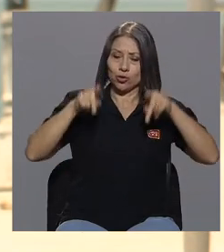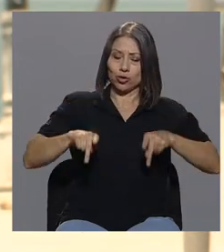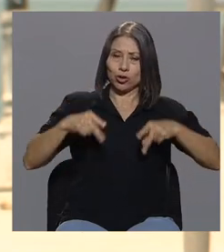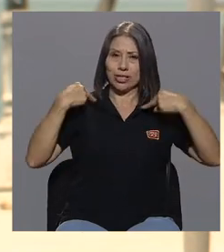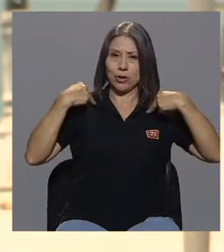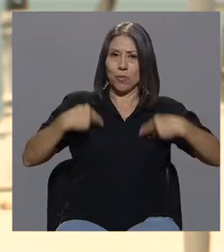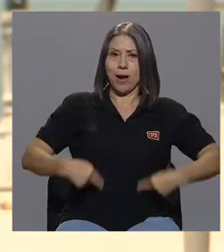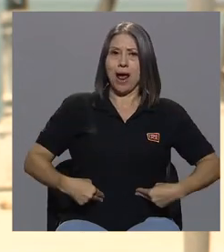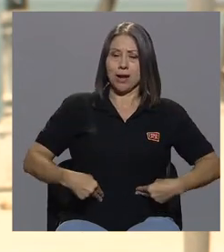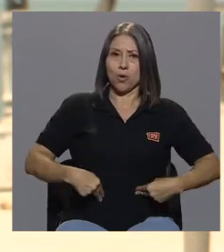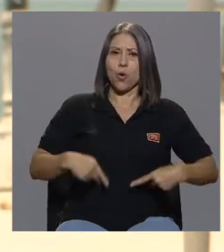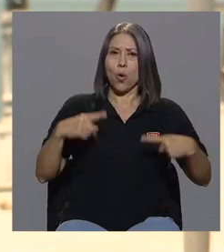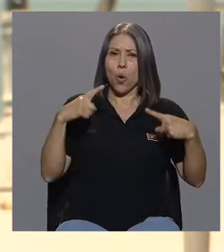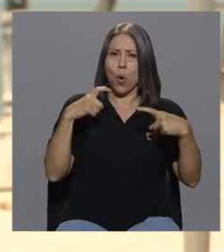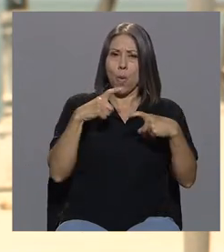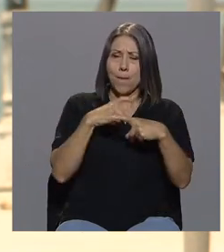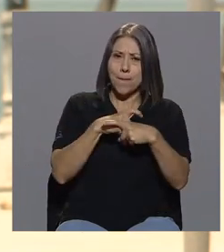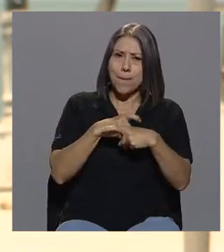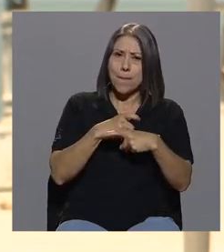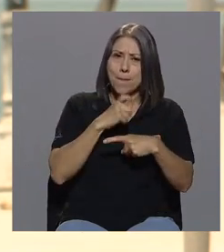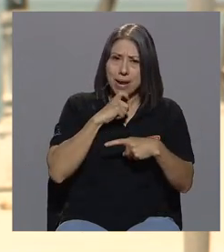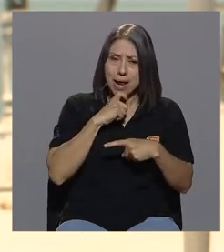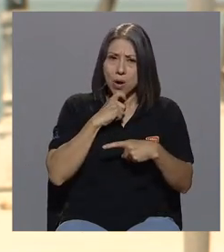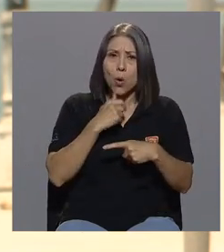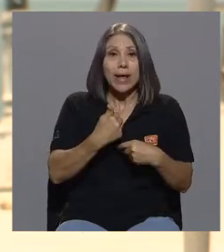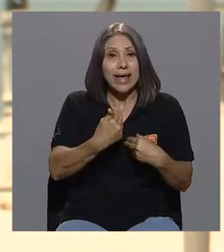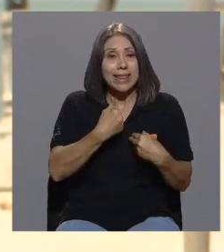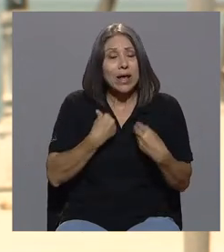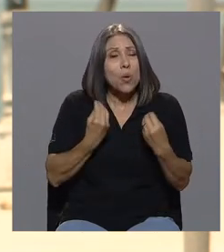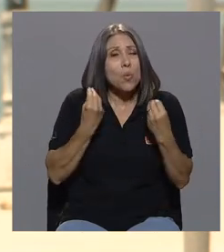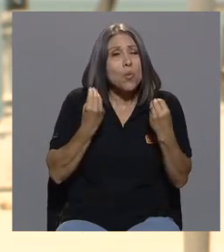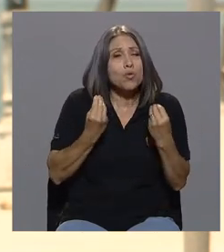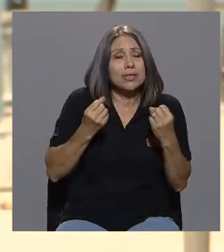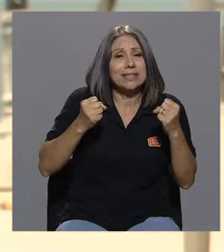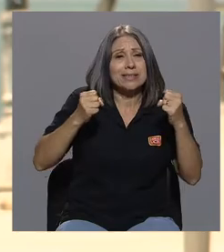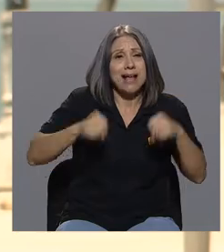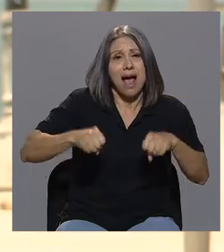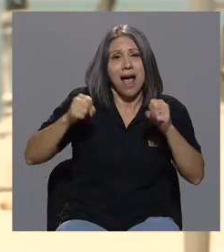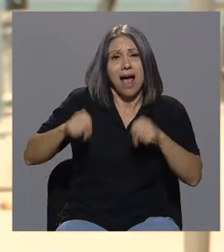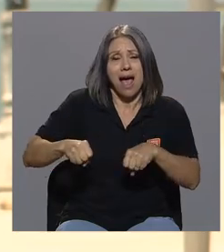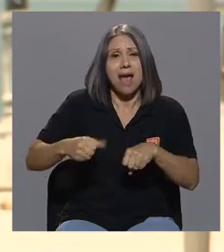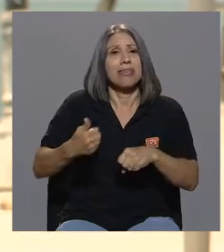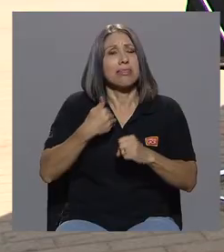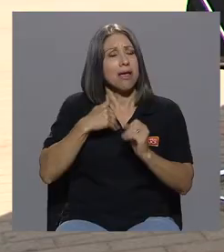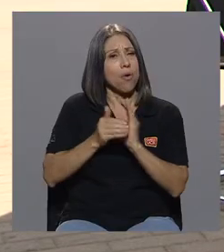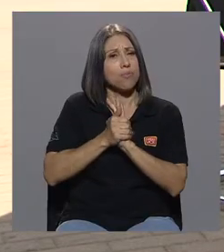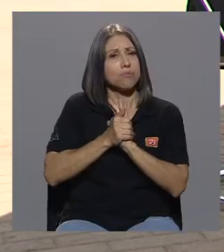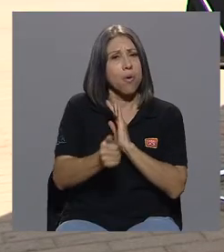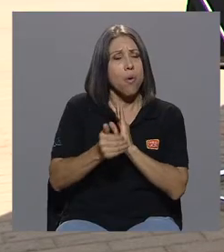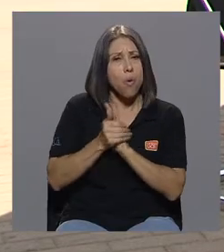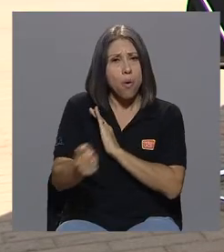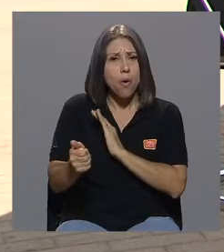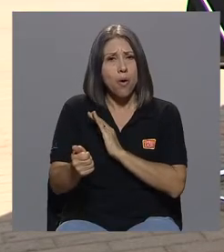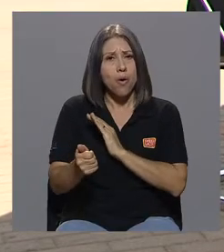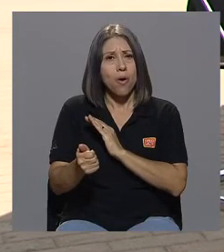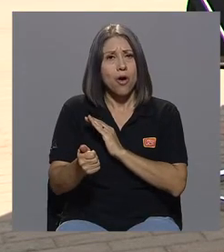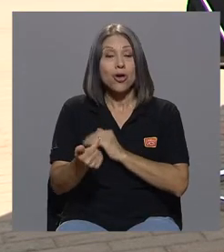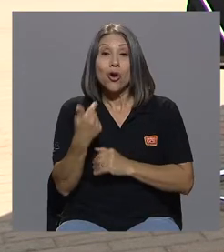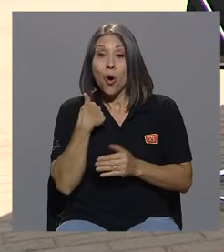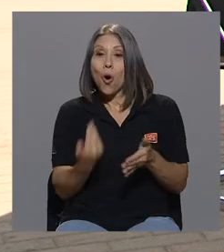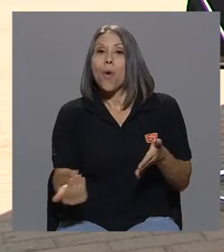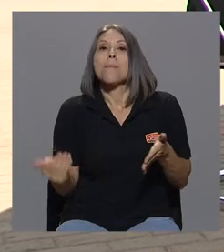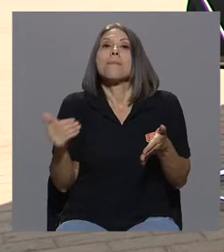que tengo muchísimas capacidades, que tengo potencialidades. Me redescubro, por así